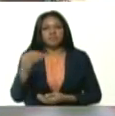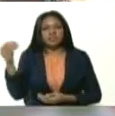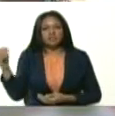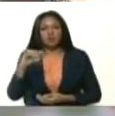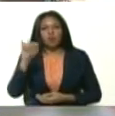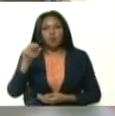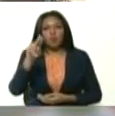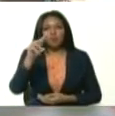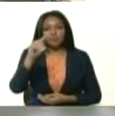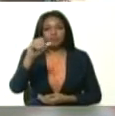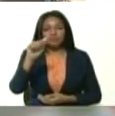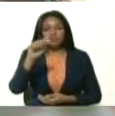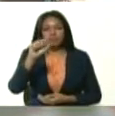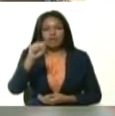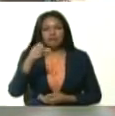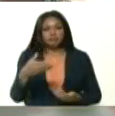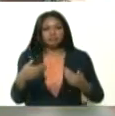a Judas.